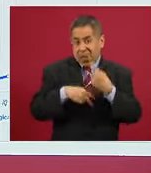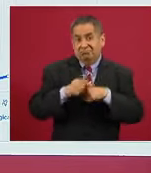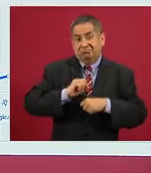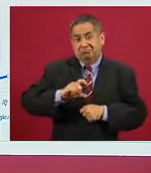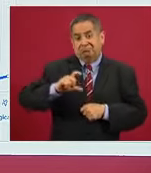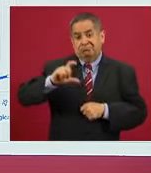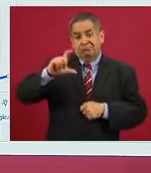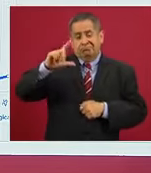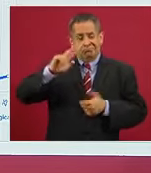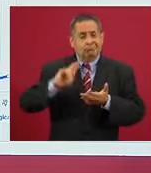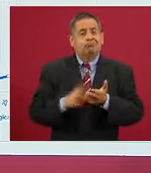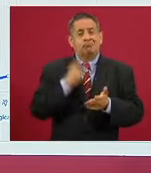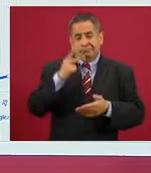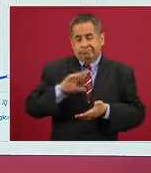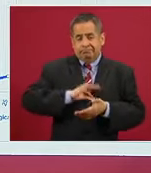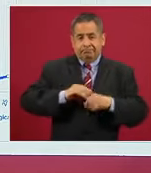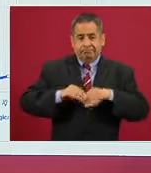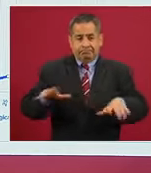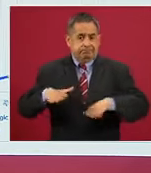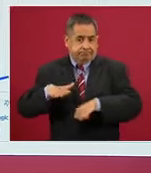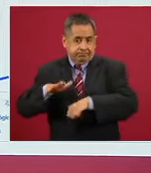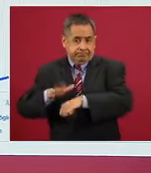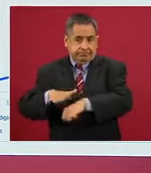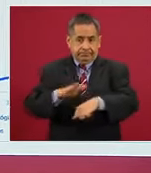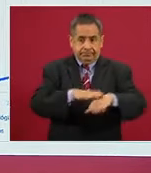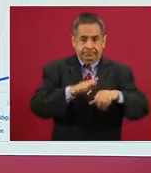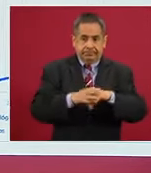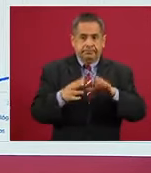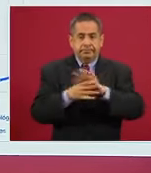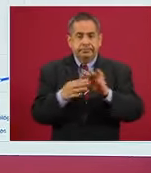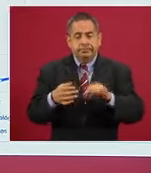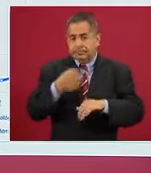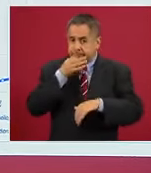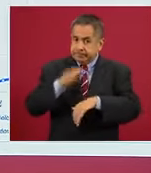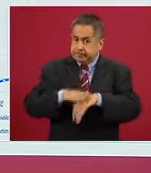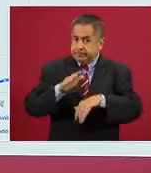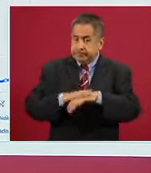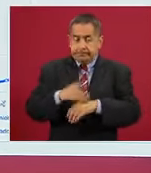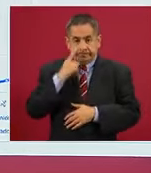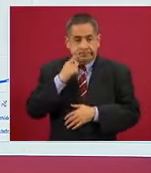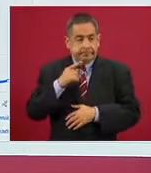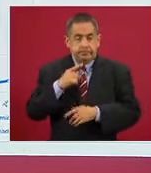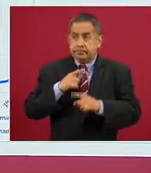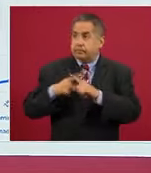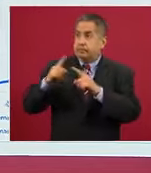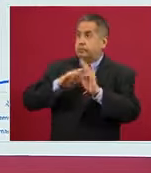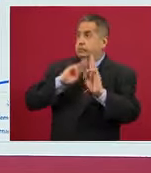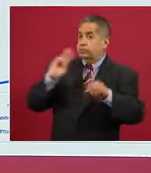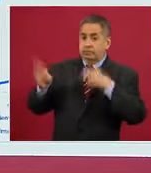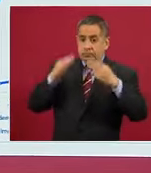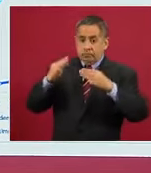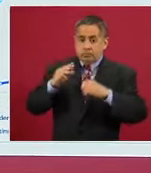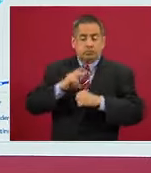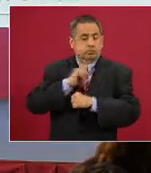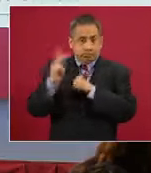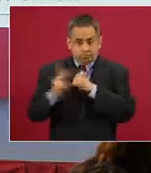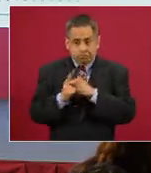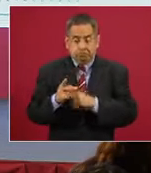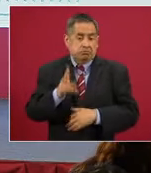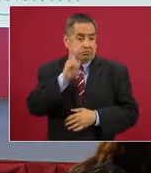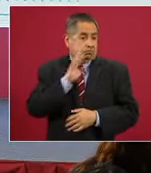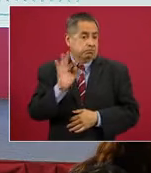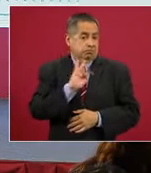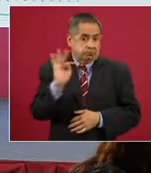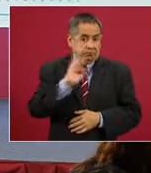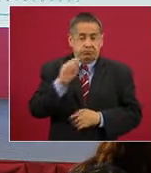periodo de transmisión. Hemos alertado, aquí me detengo brevemente a esto, de que todos los países del mundo tenemos la posibilidad de que